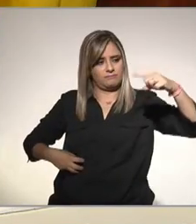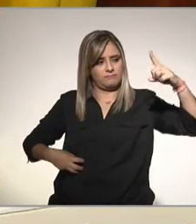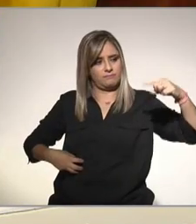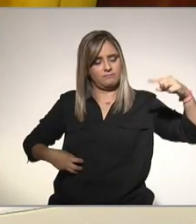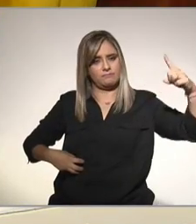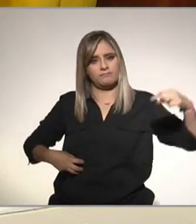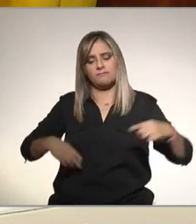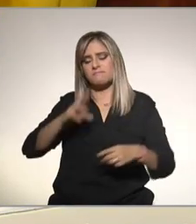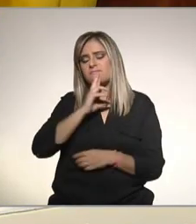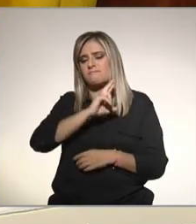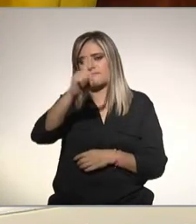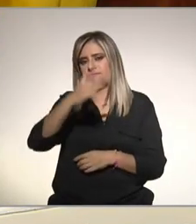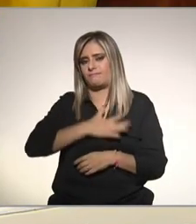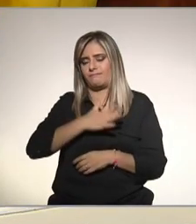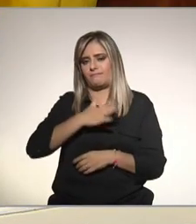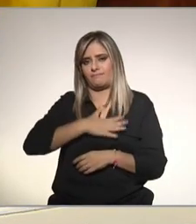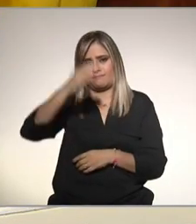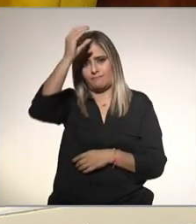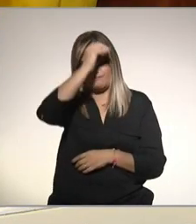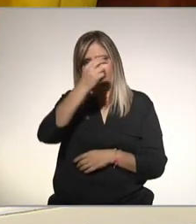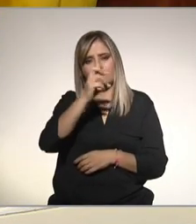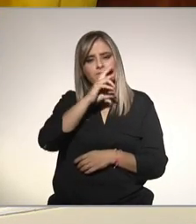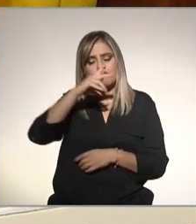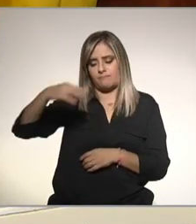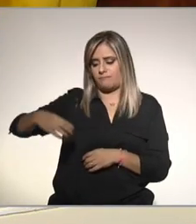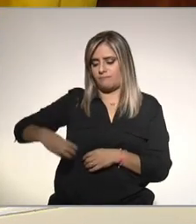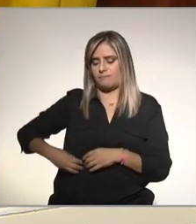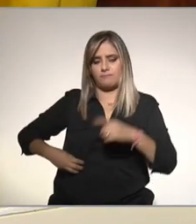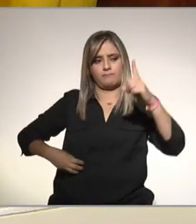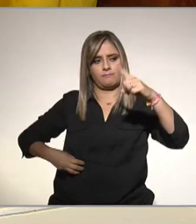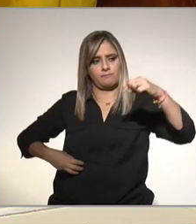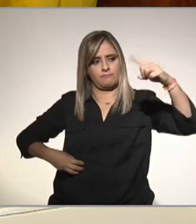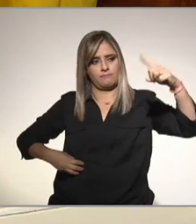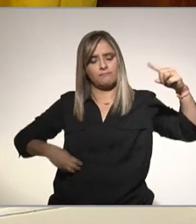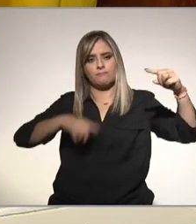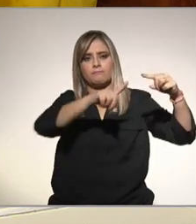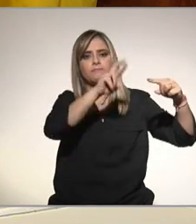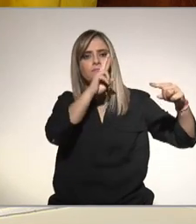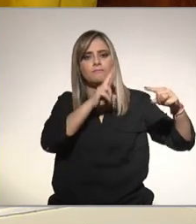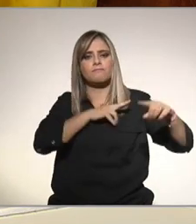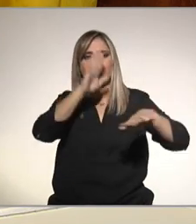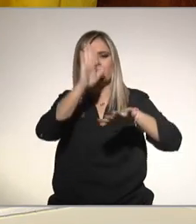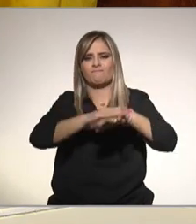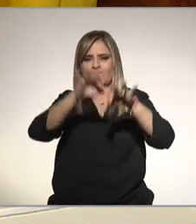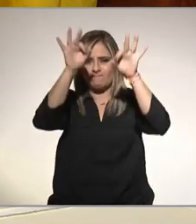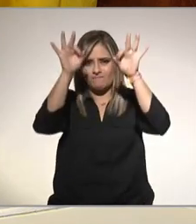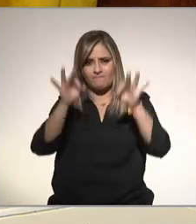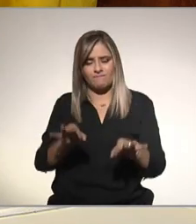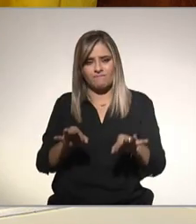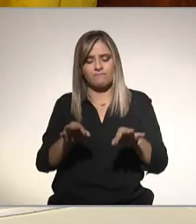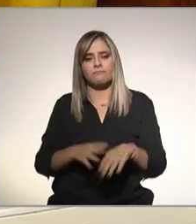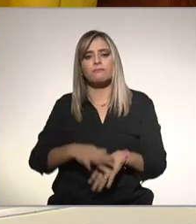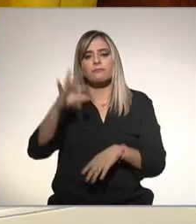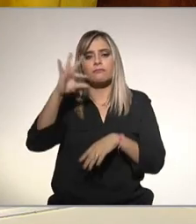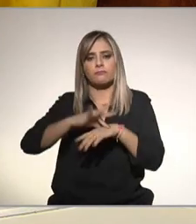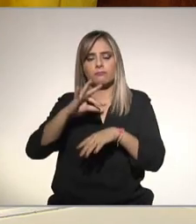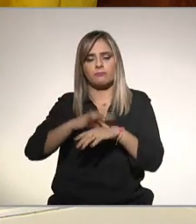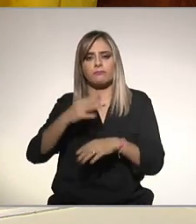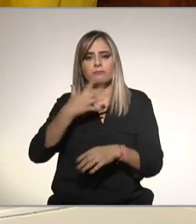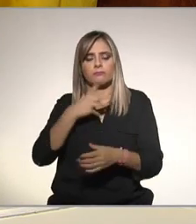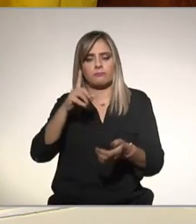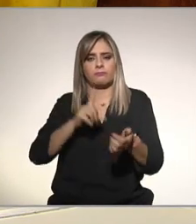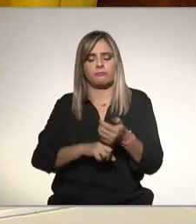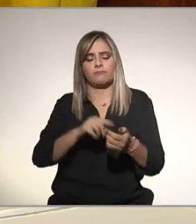mejor ok en mi opinión yo prefiero la elastografía de transición nos da parámetros más objetivos le decimos los médicos tienen más sensibilidad de